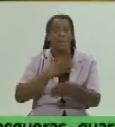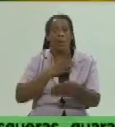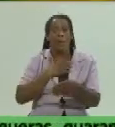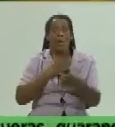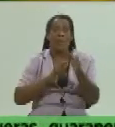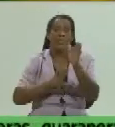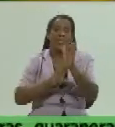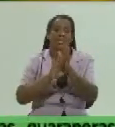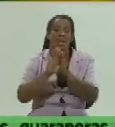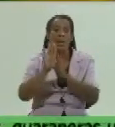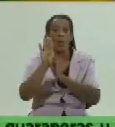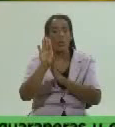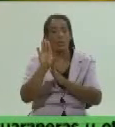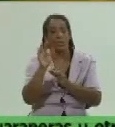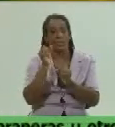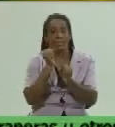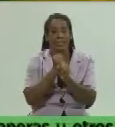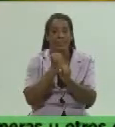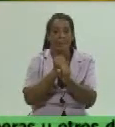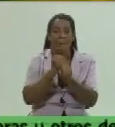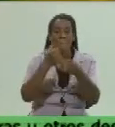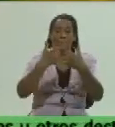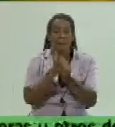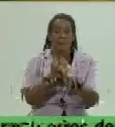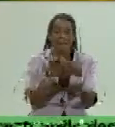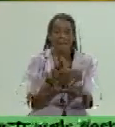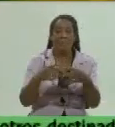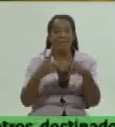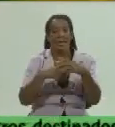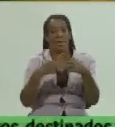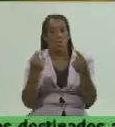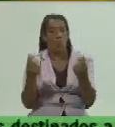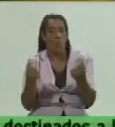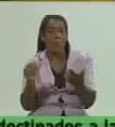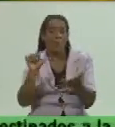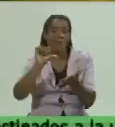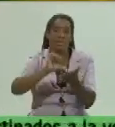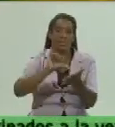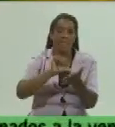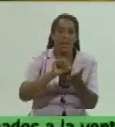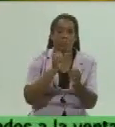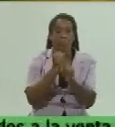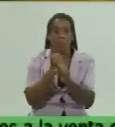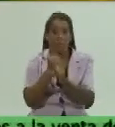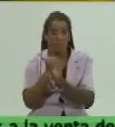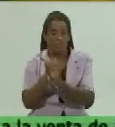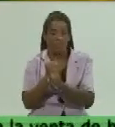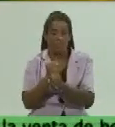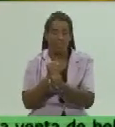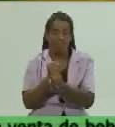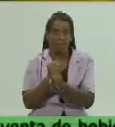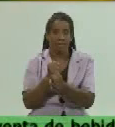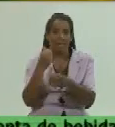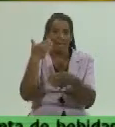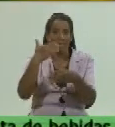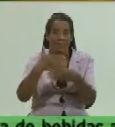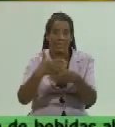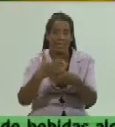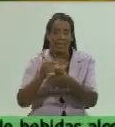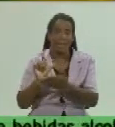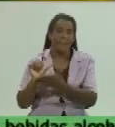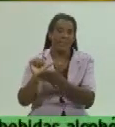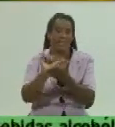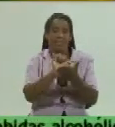de las labores productivas económicas en varios centros limita la prestación de servicios a la población